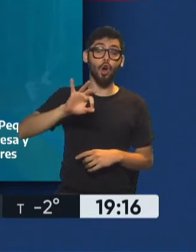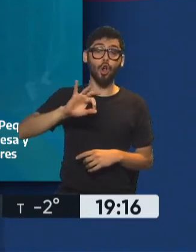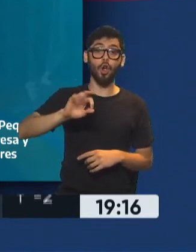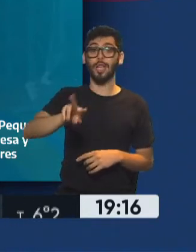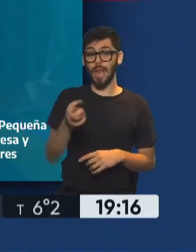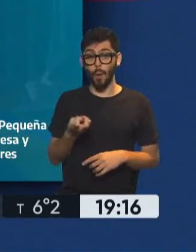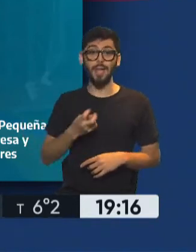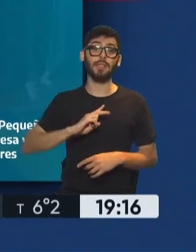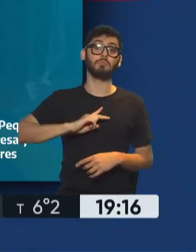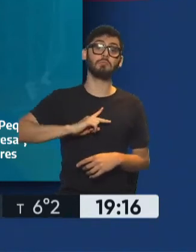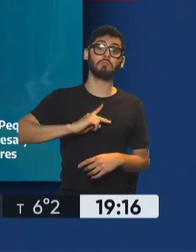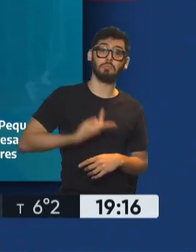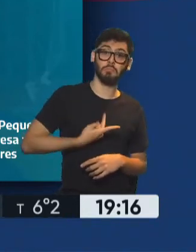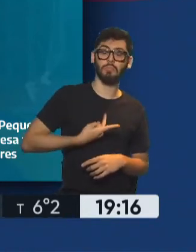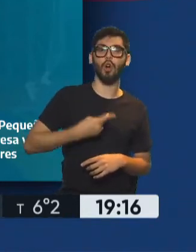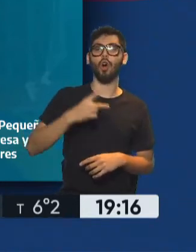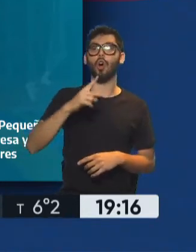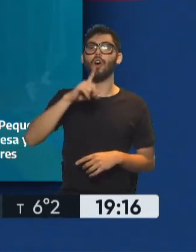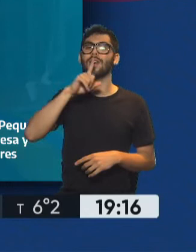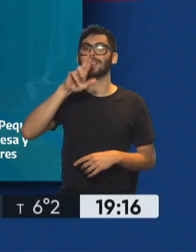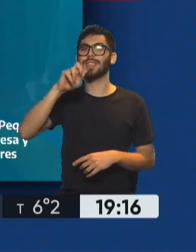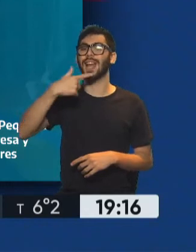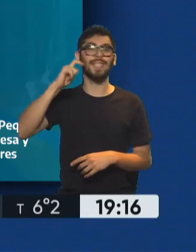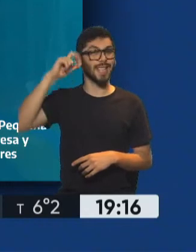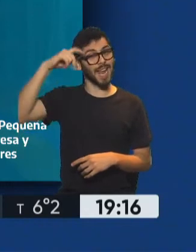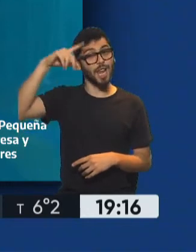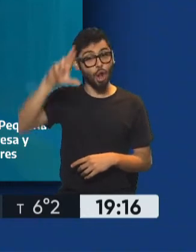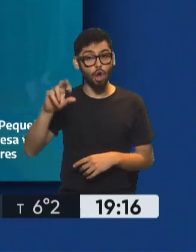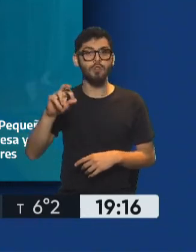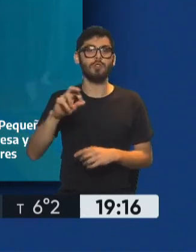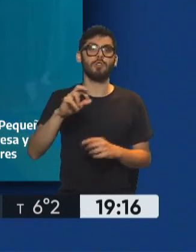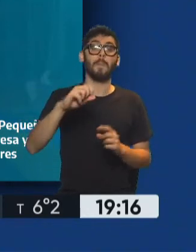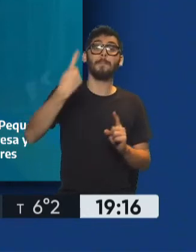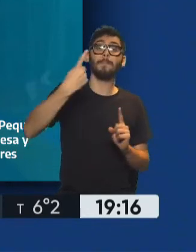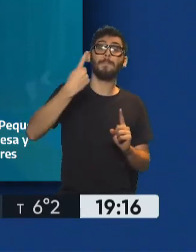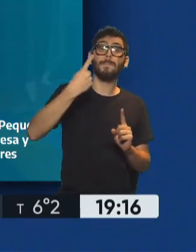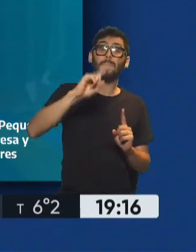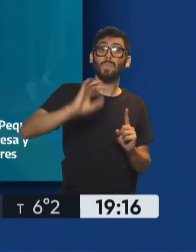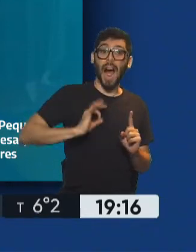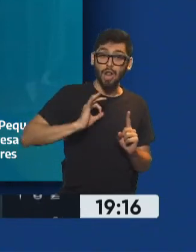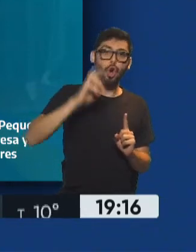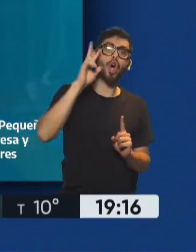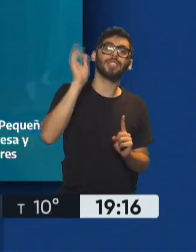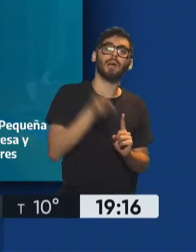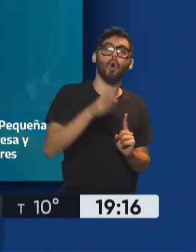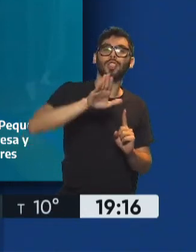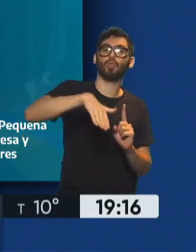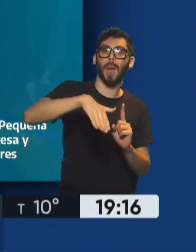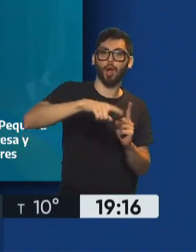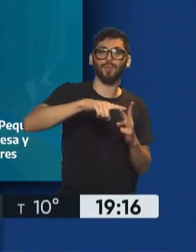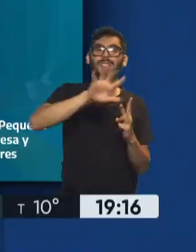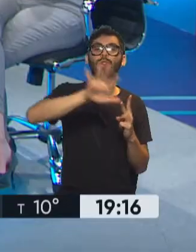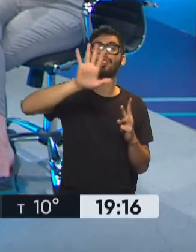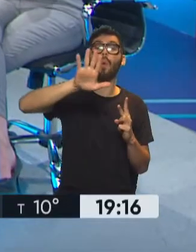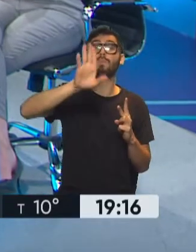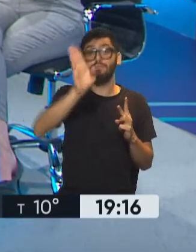travesti transexual o transgénero, la reducción será del 80% el primer año, 55% y 30% el segundo y tercer año. Perdón, Guillermo,